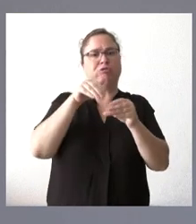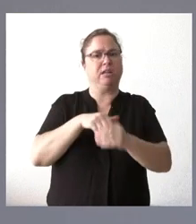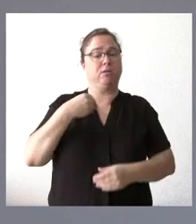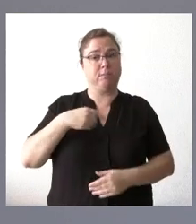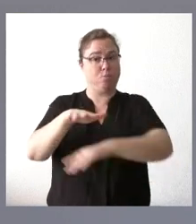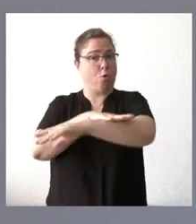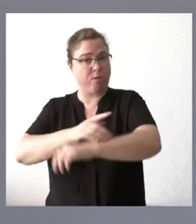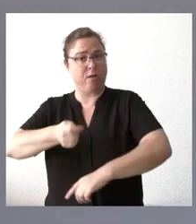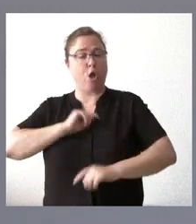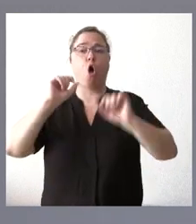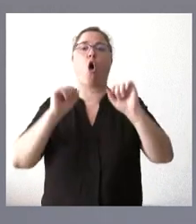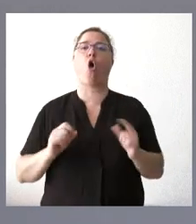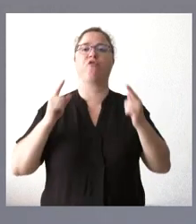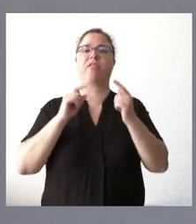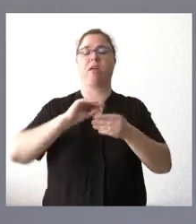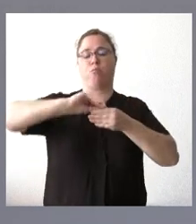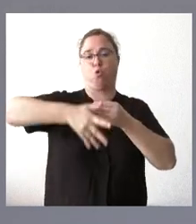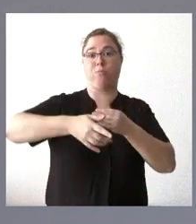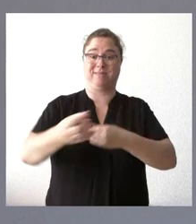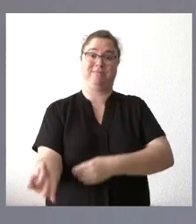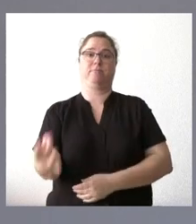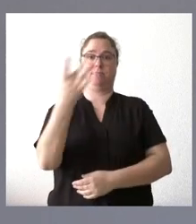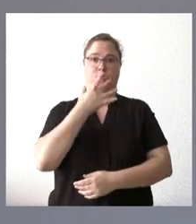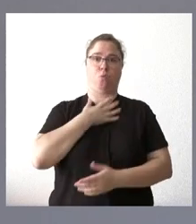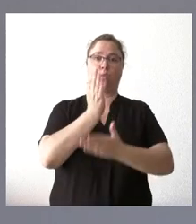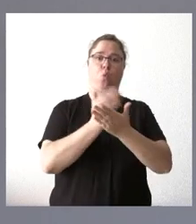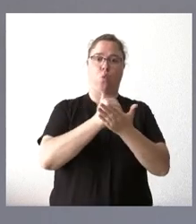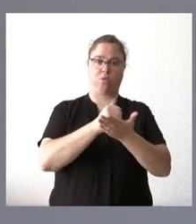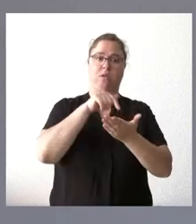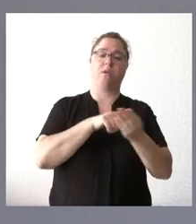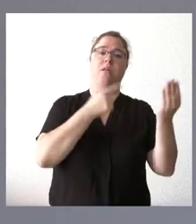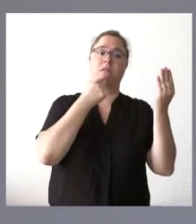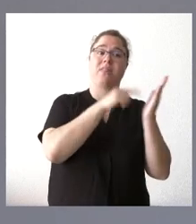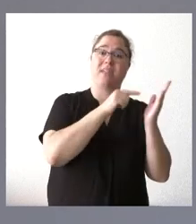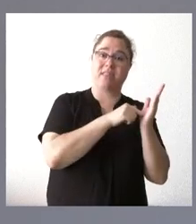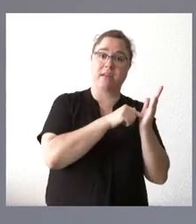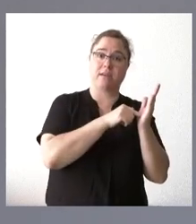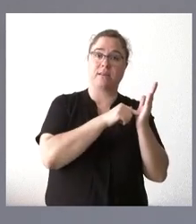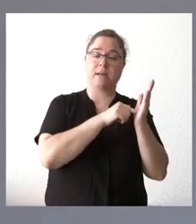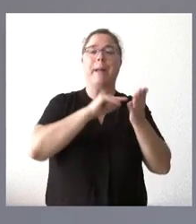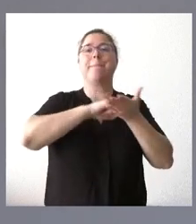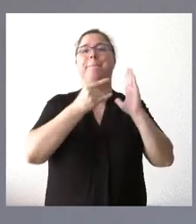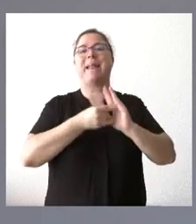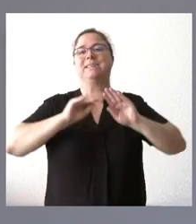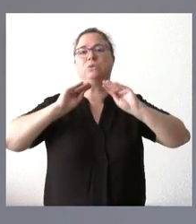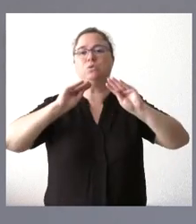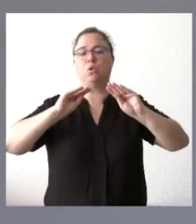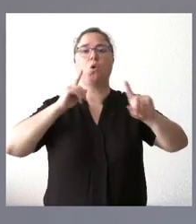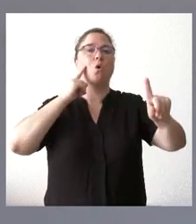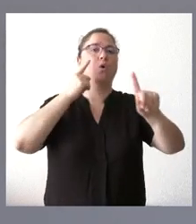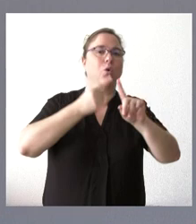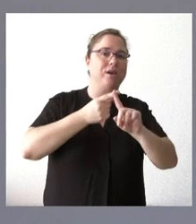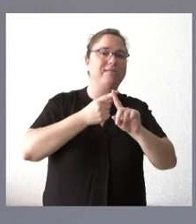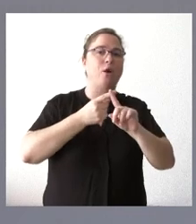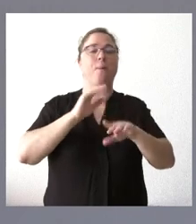este documento oficial que el Gobierno envió a la Junta de Castilla y León, donde manifestaba sus planes para que procediéramos a las